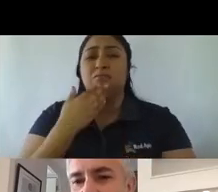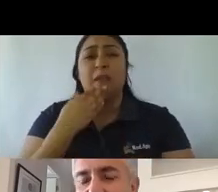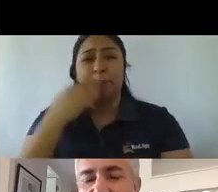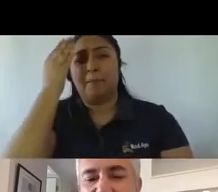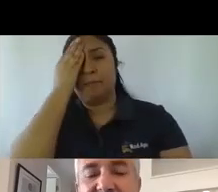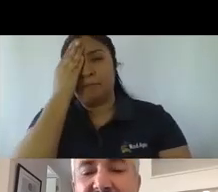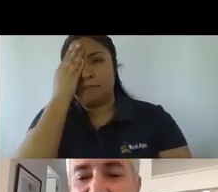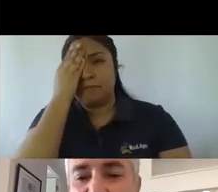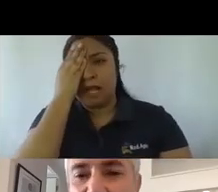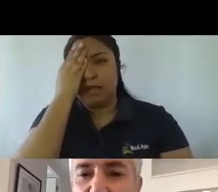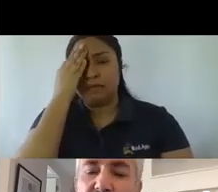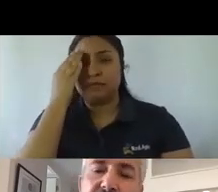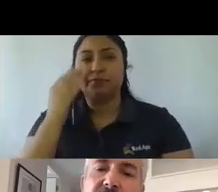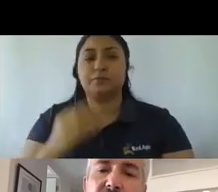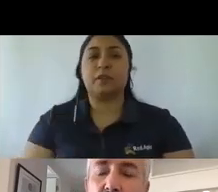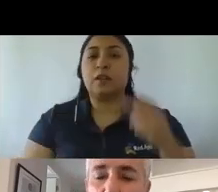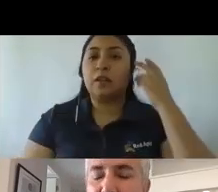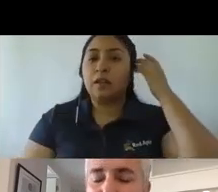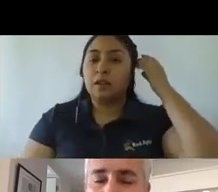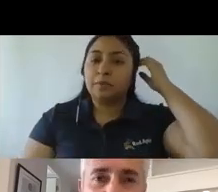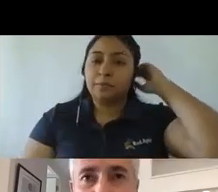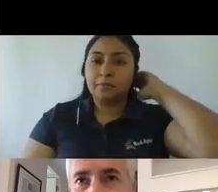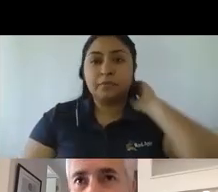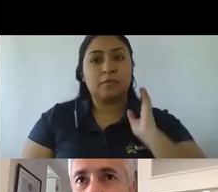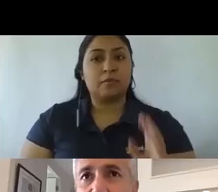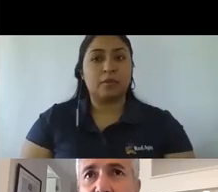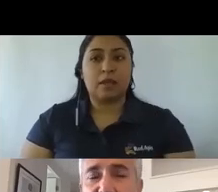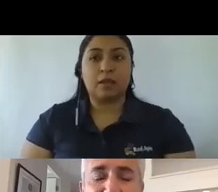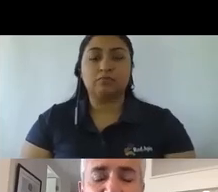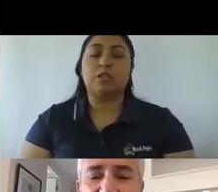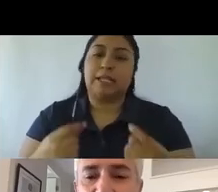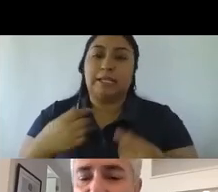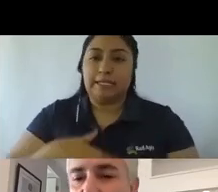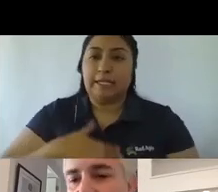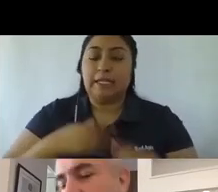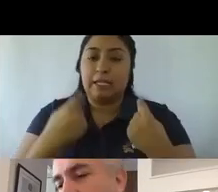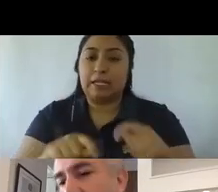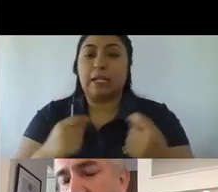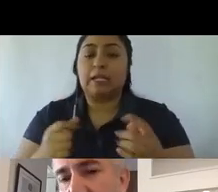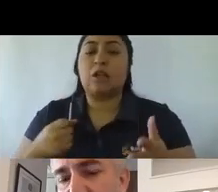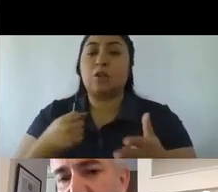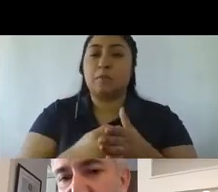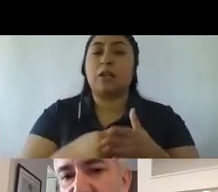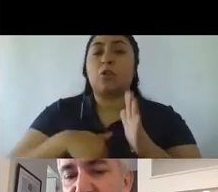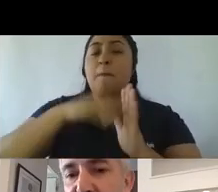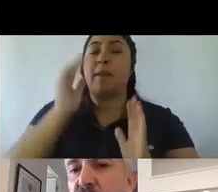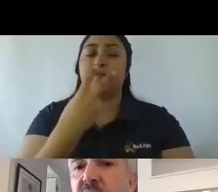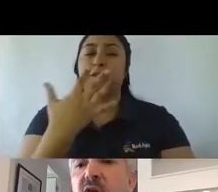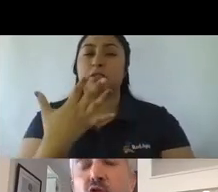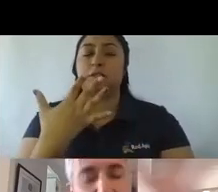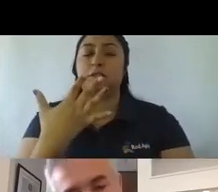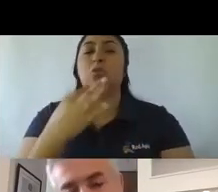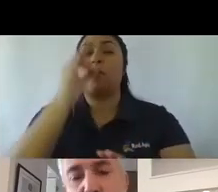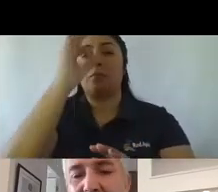expectativa, digamos, es tener un impacto de más del 25% de la inversión de medios